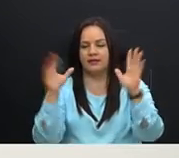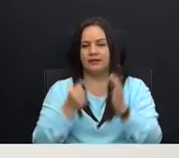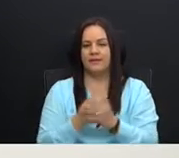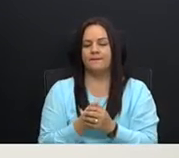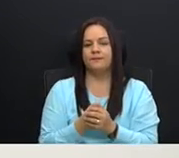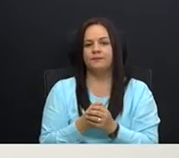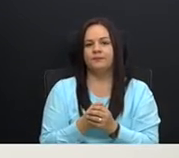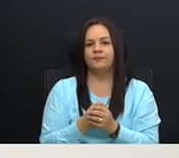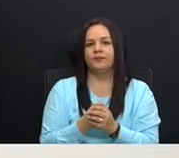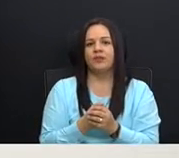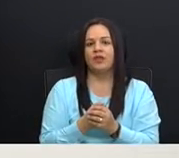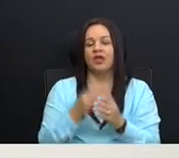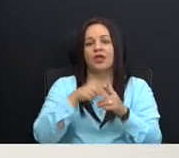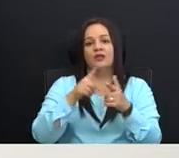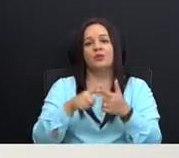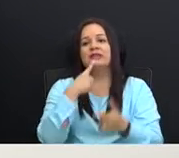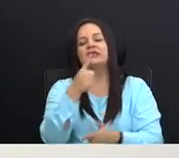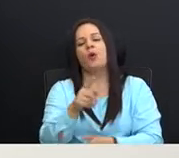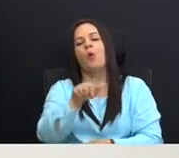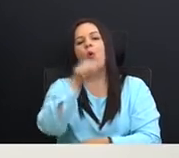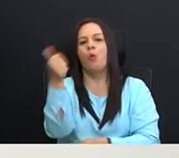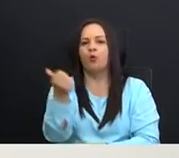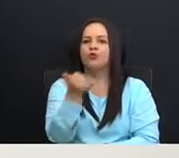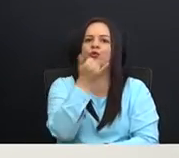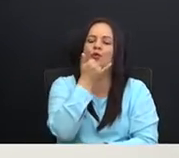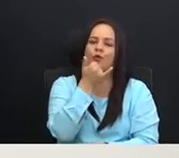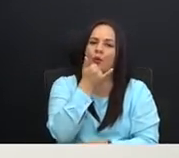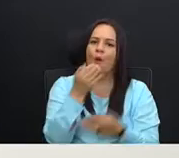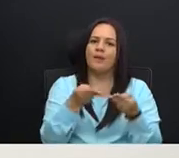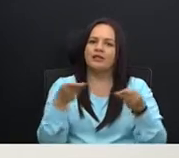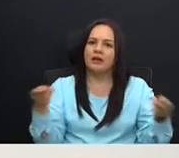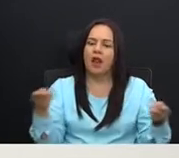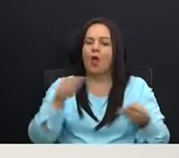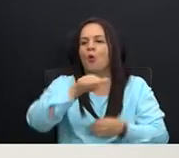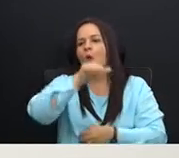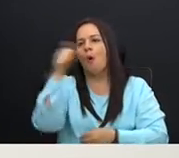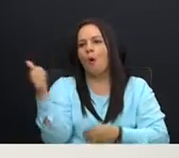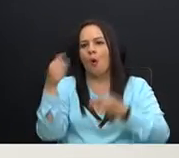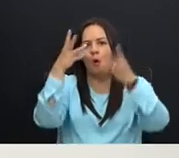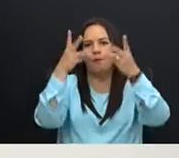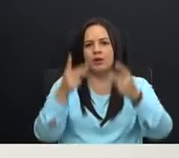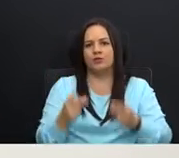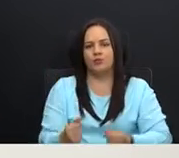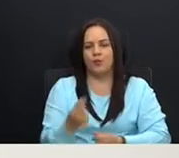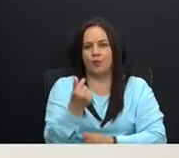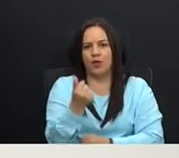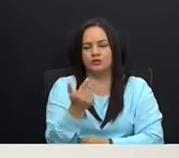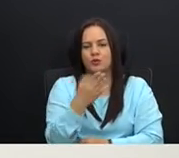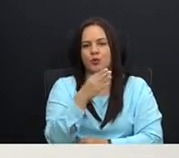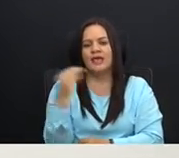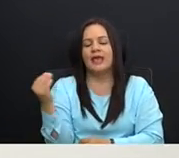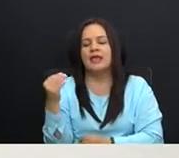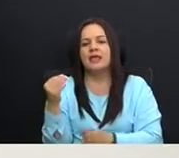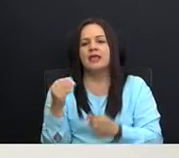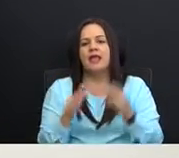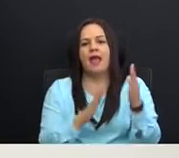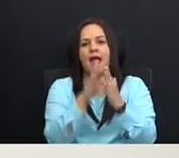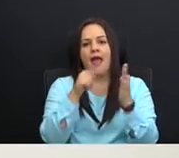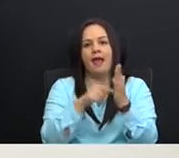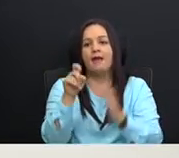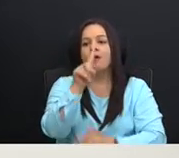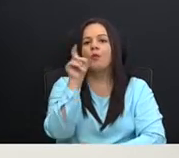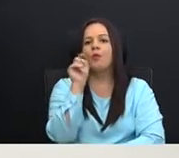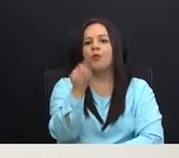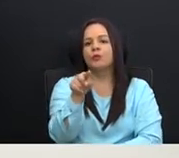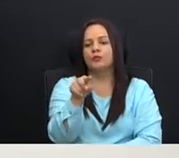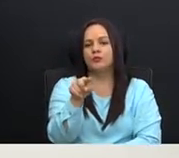Entonces, dice que es otro error material, como en muchos de los presupuestos. Y ante esa consulta